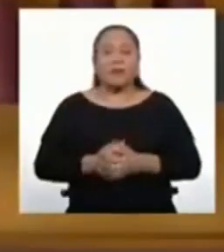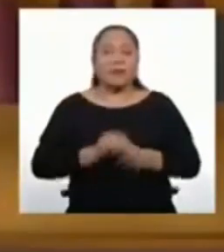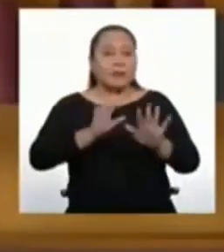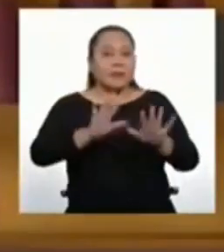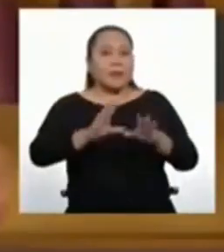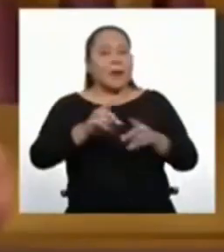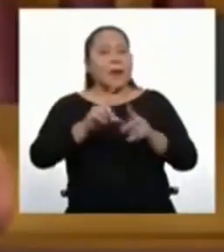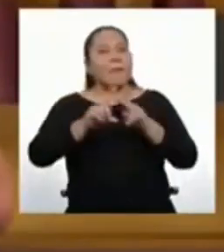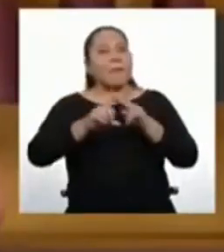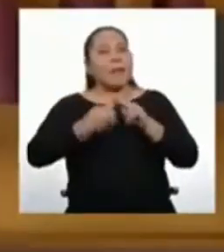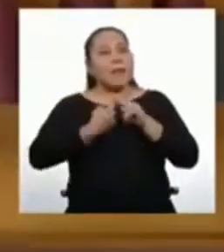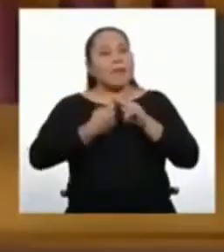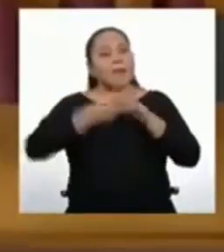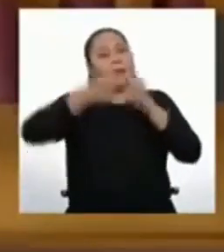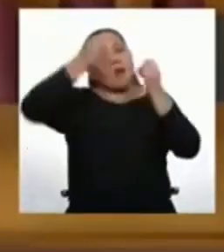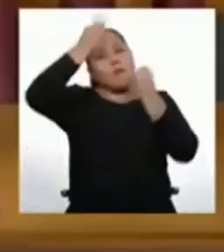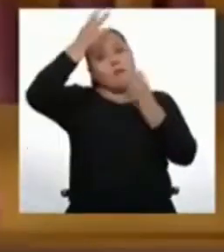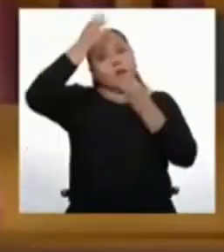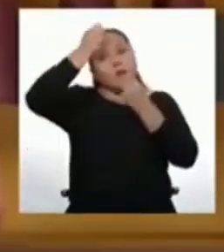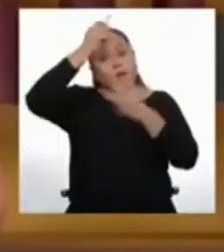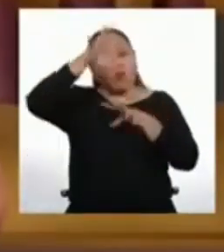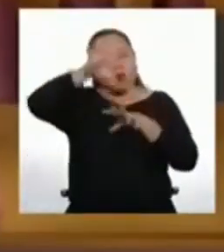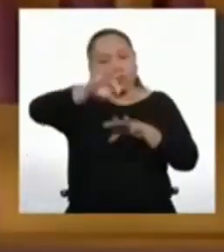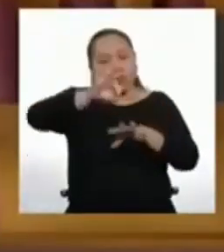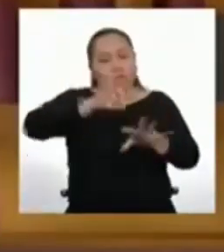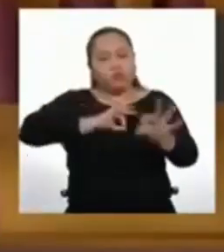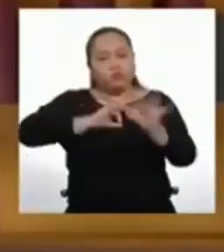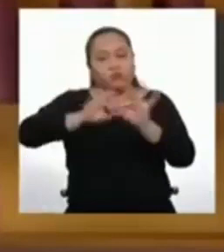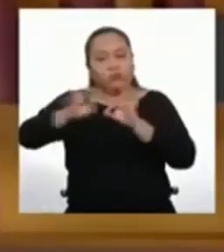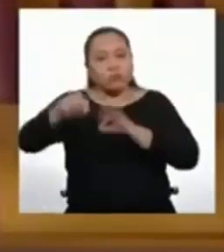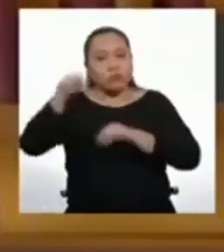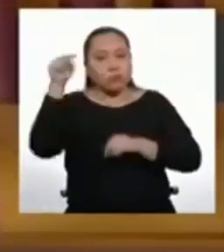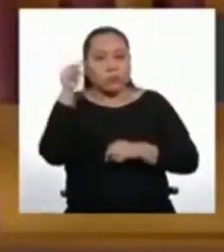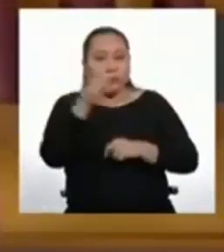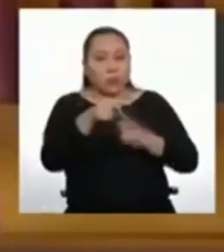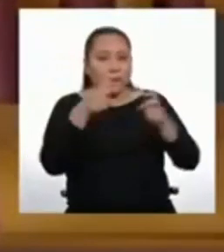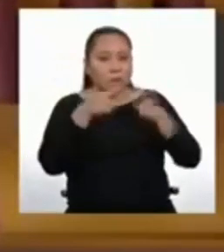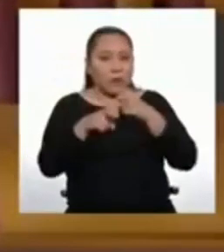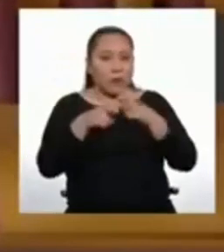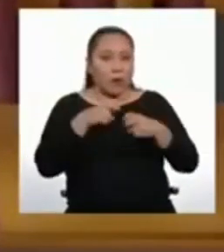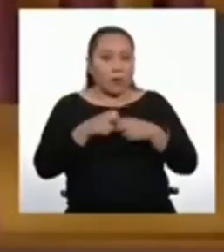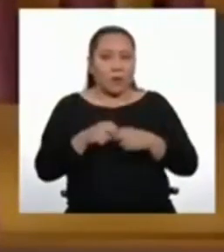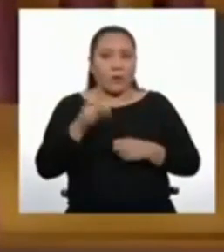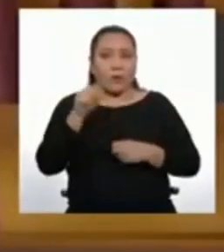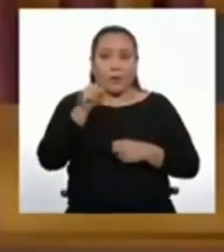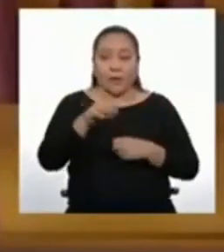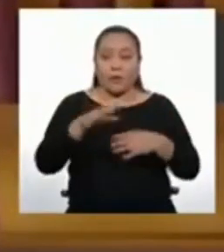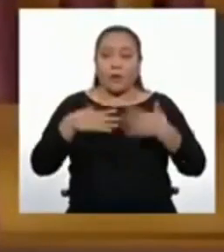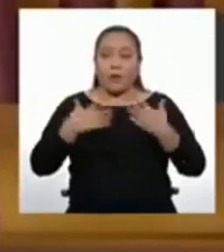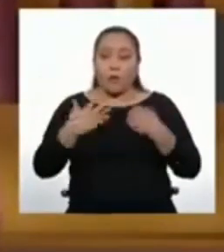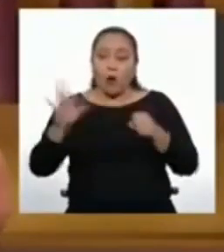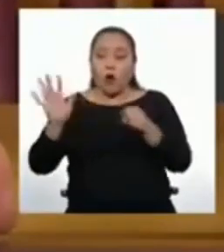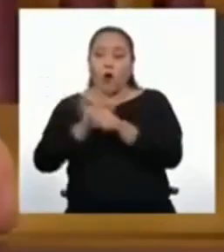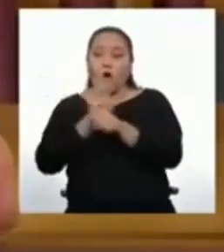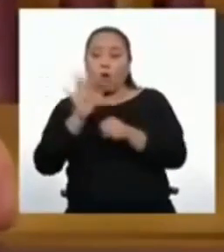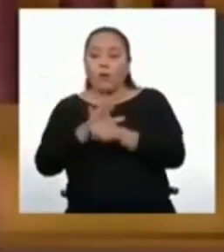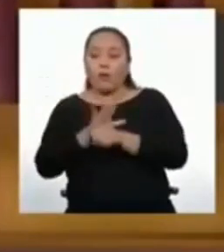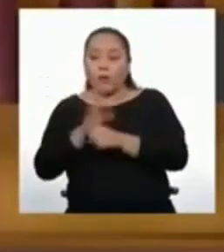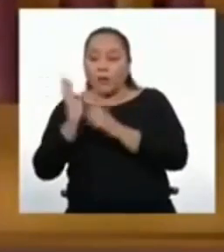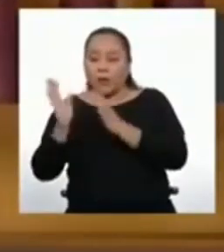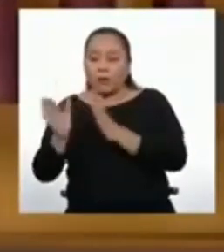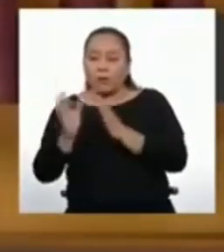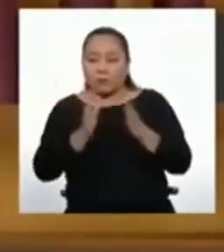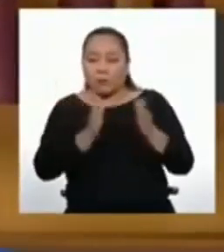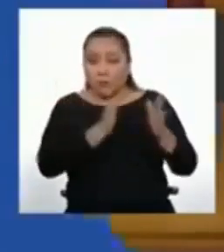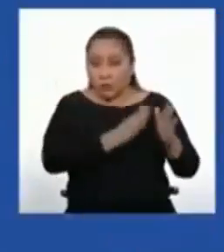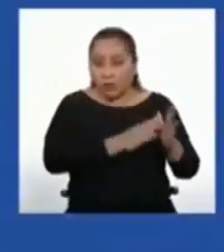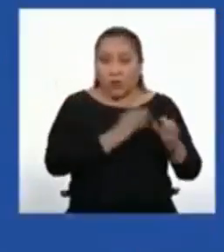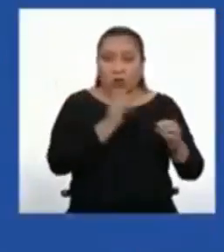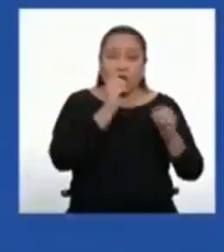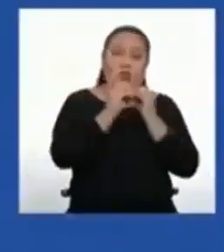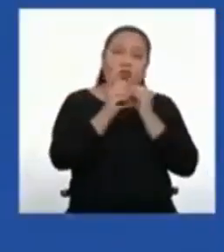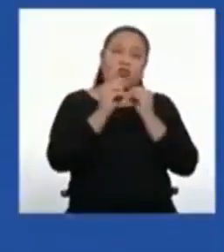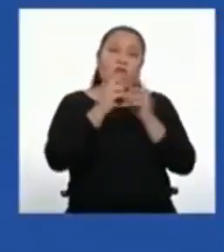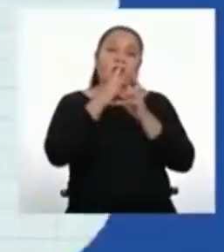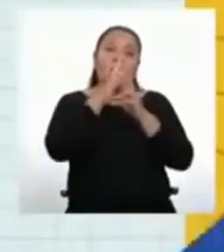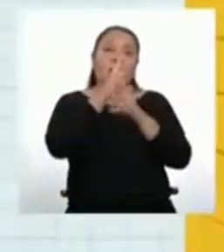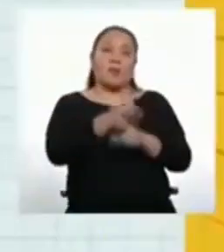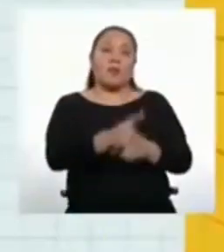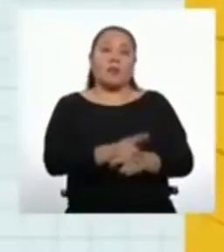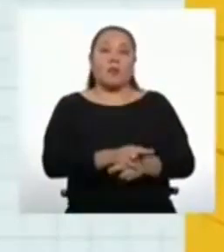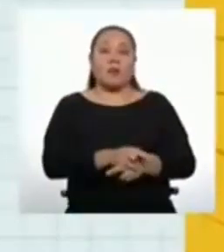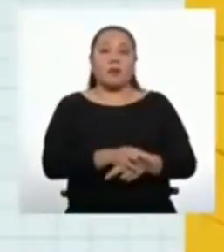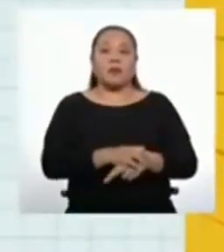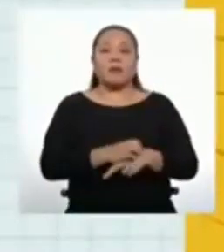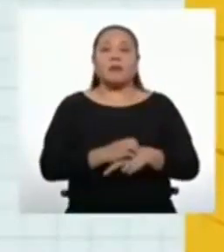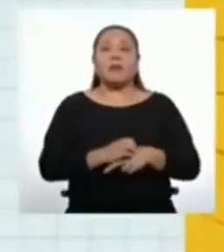recopilando los datos más importantes de nuestra situación. Así podemos comprenderla y solucionar las preguntas. No te